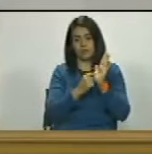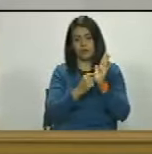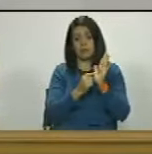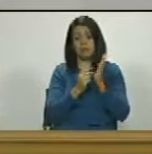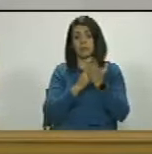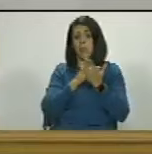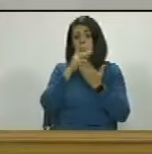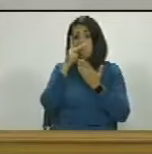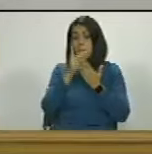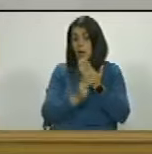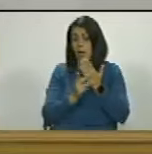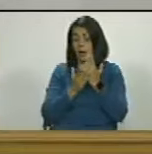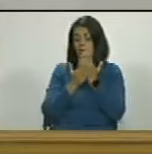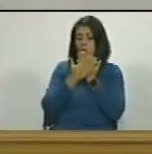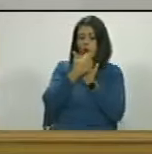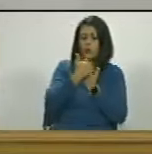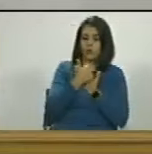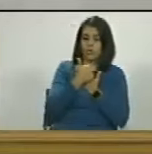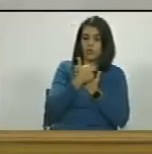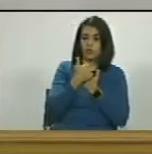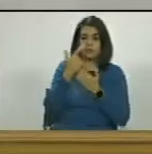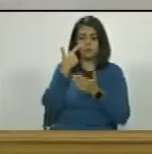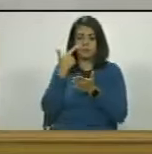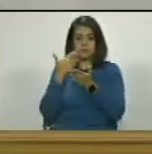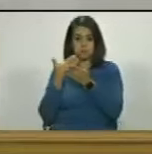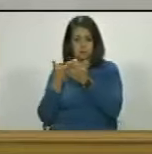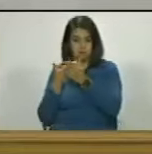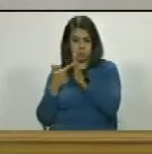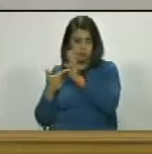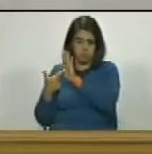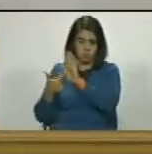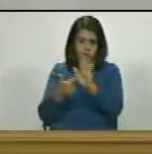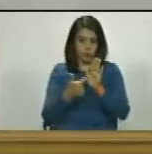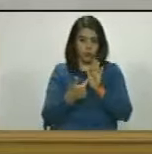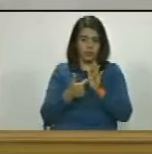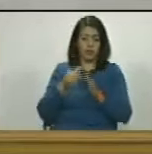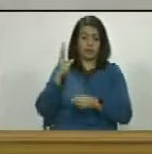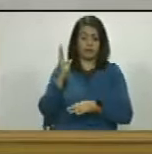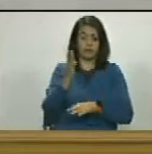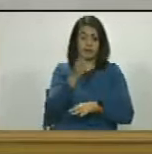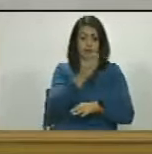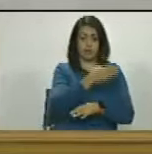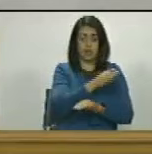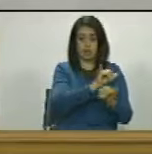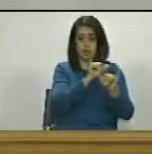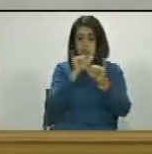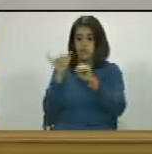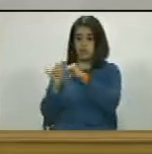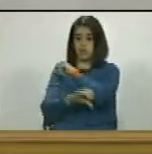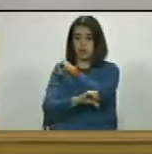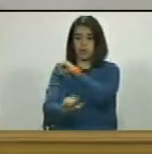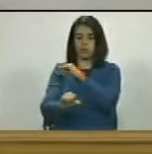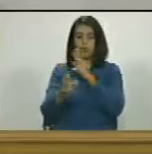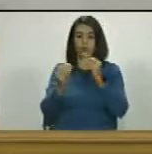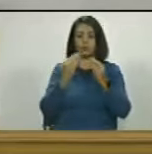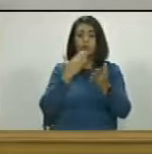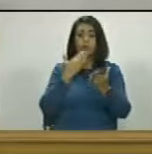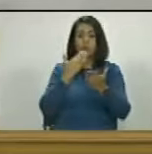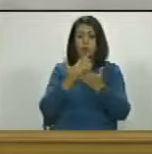complicidad o los llamados testaferros corren la misma suerte del delincuente muchas gracias